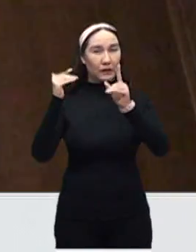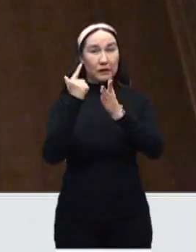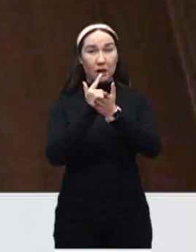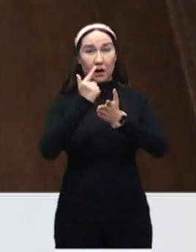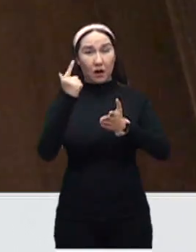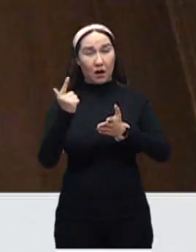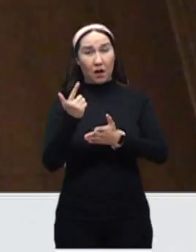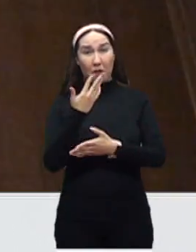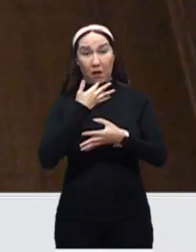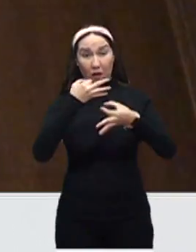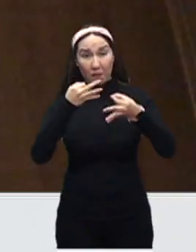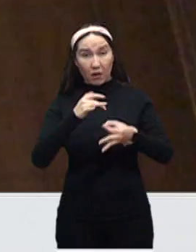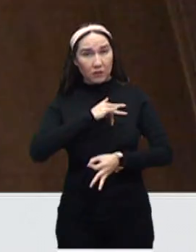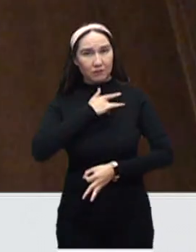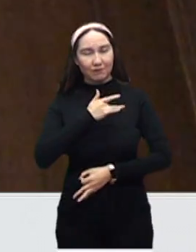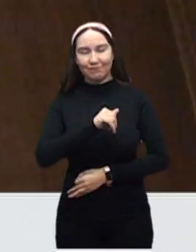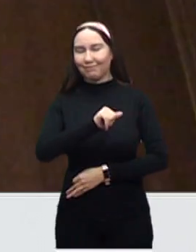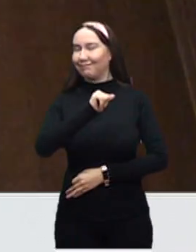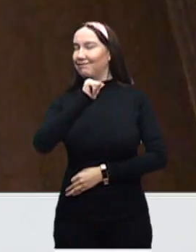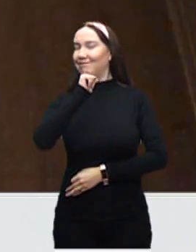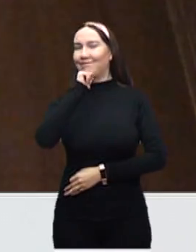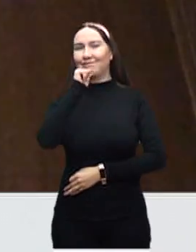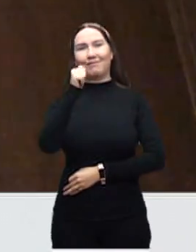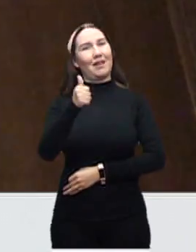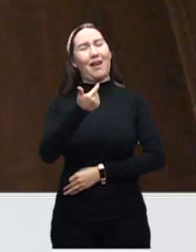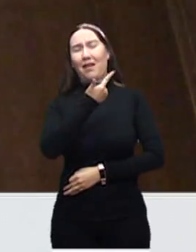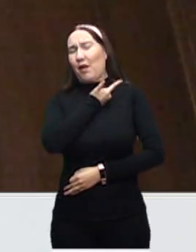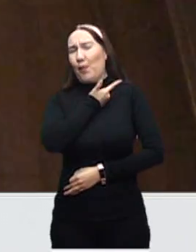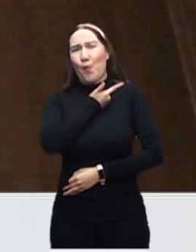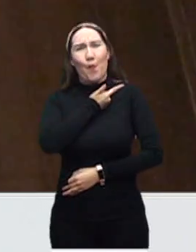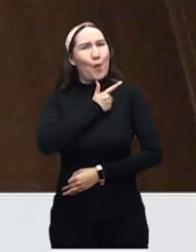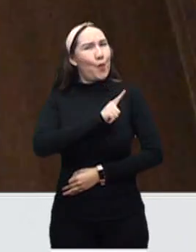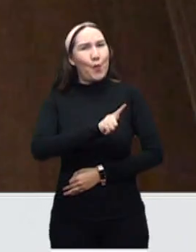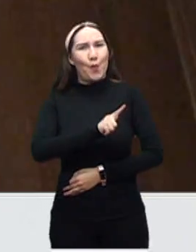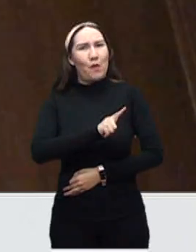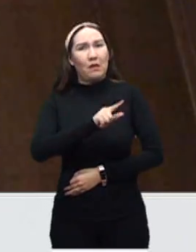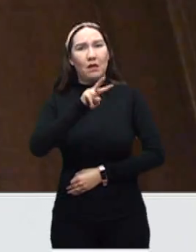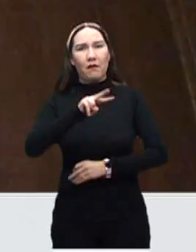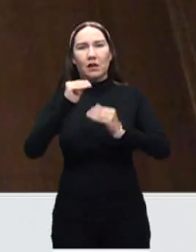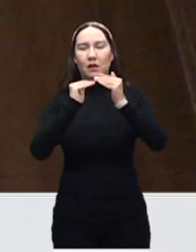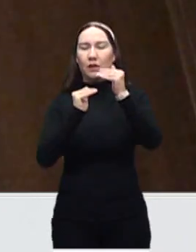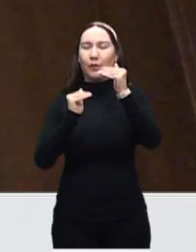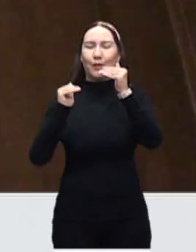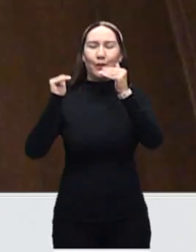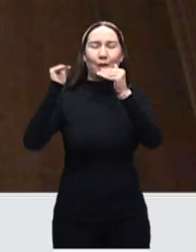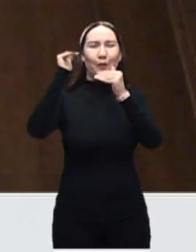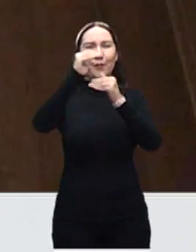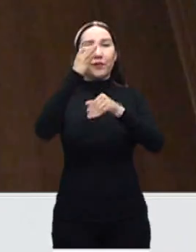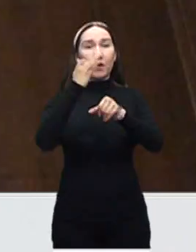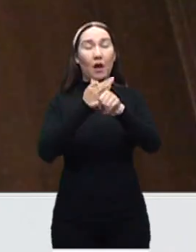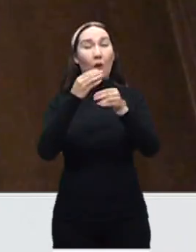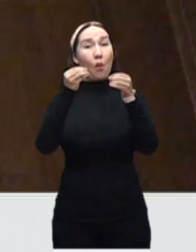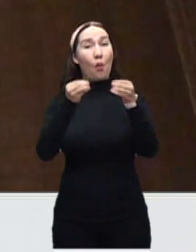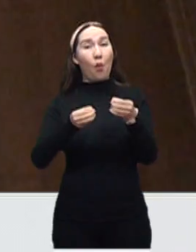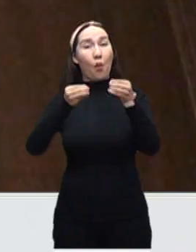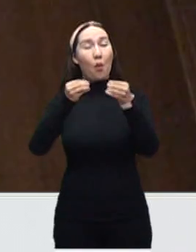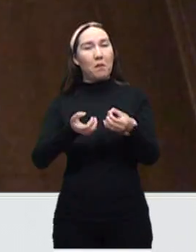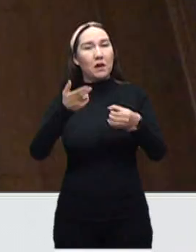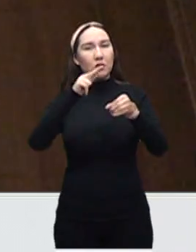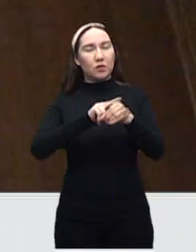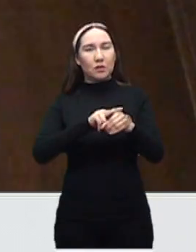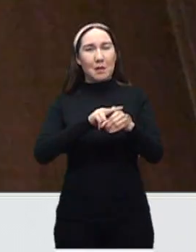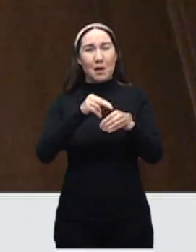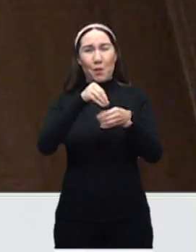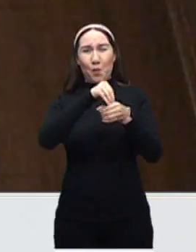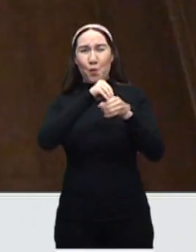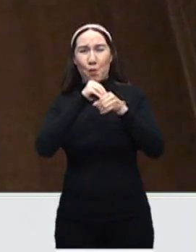nadie está conforme con esta transmisión, es demasiado alta y nos mantiene con una ocupación hospitalaria muy alta,